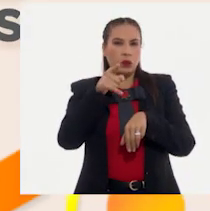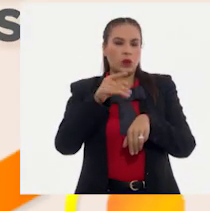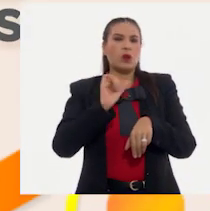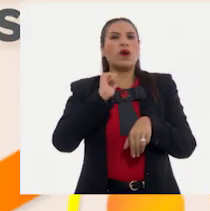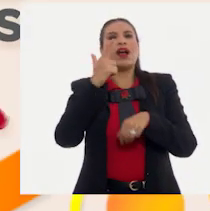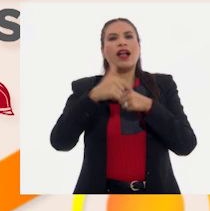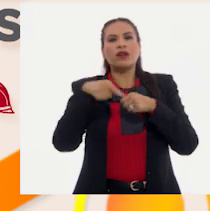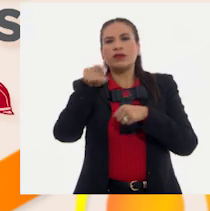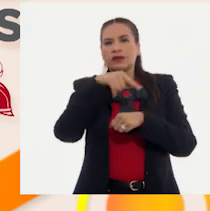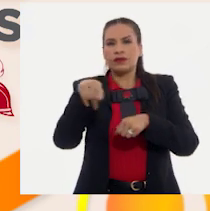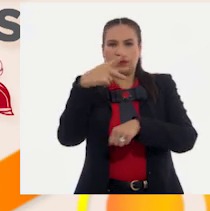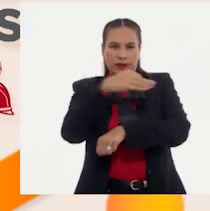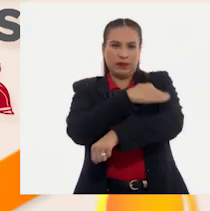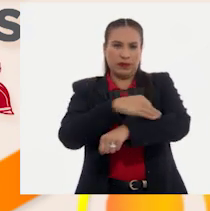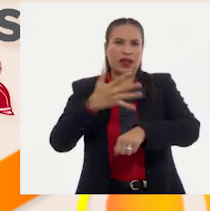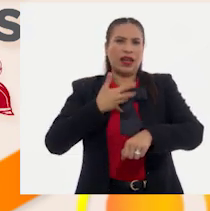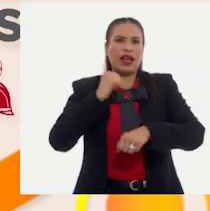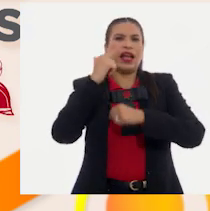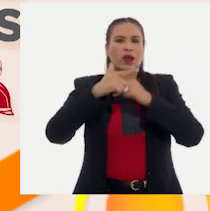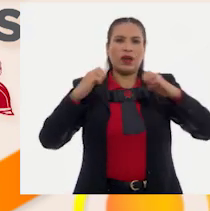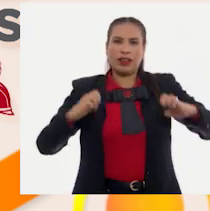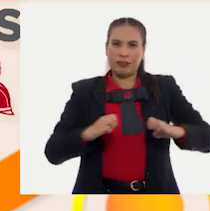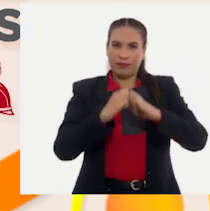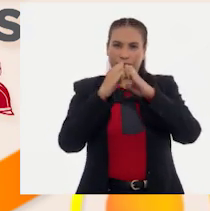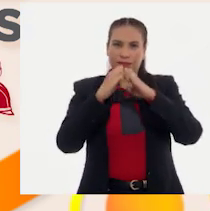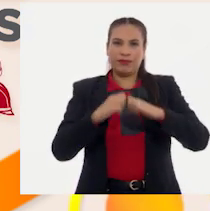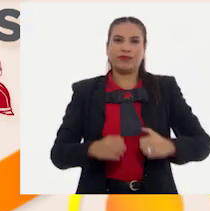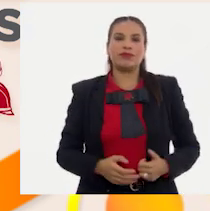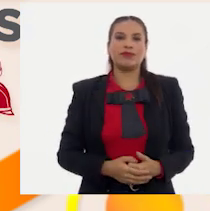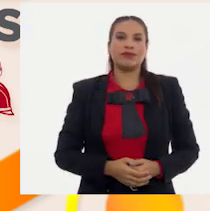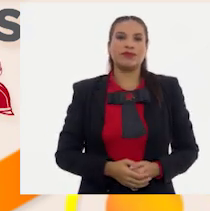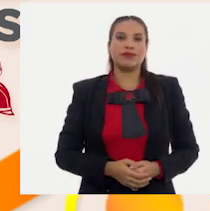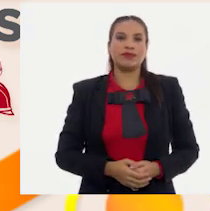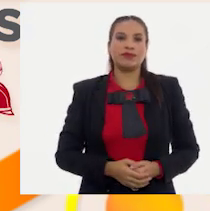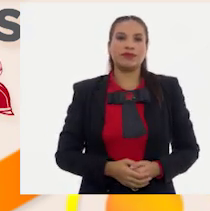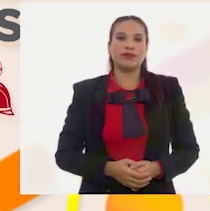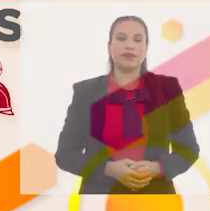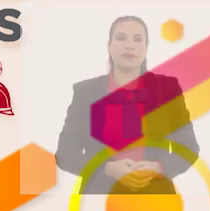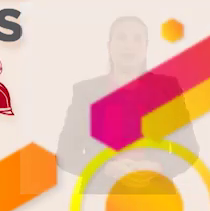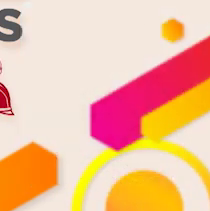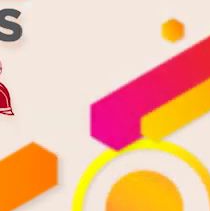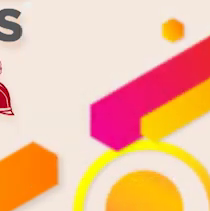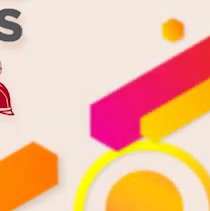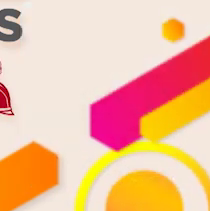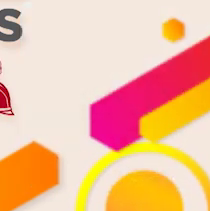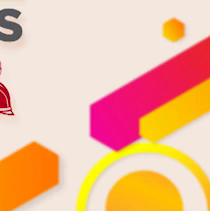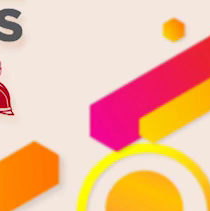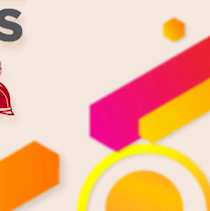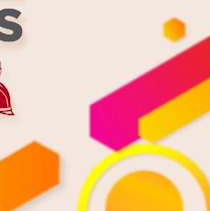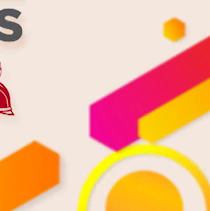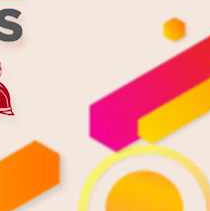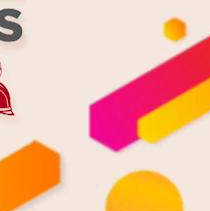tú o alguien cerca de ti tenga una emergencia. ¡Atención! ¡Atención!